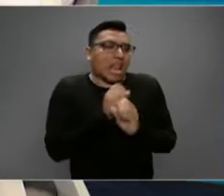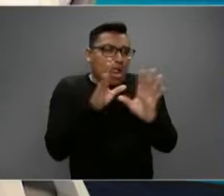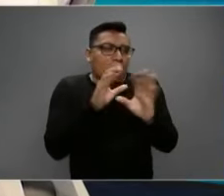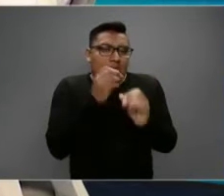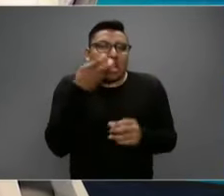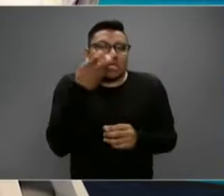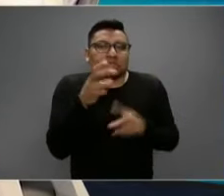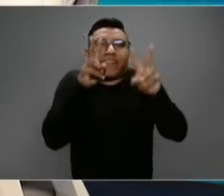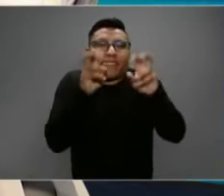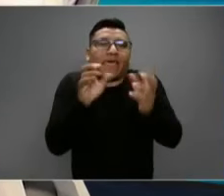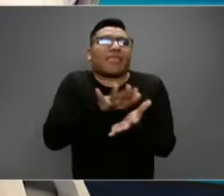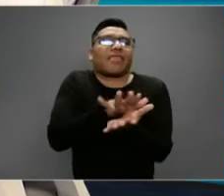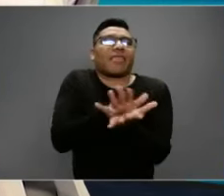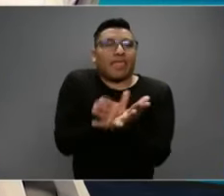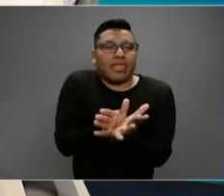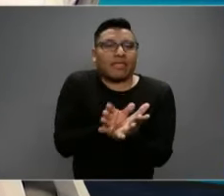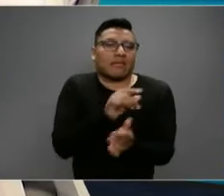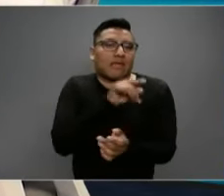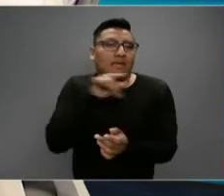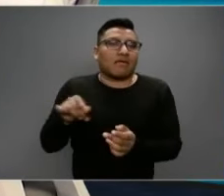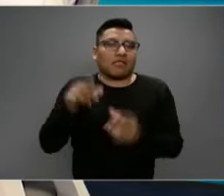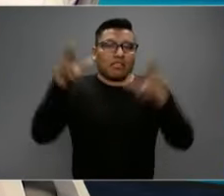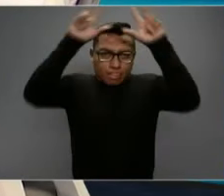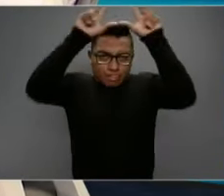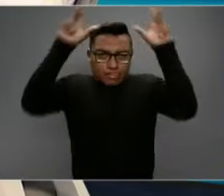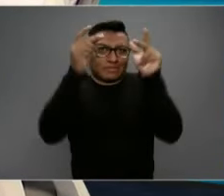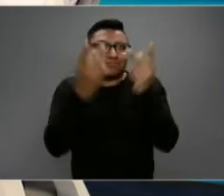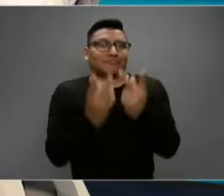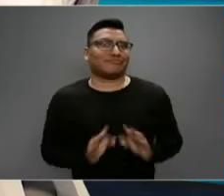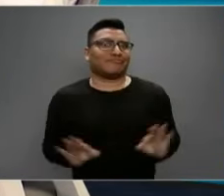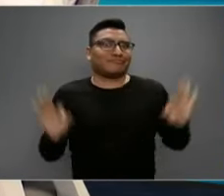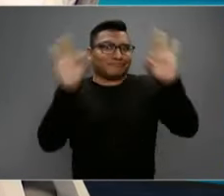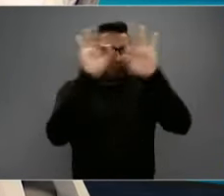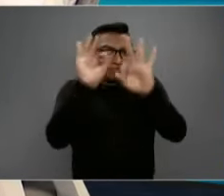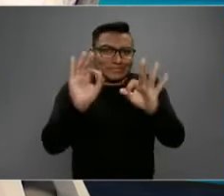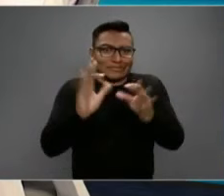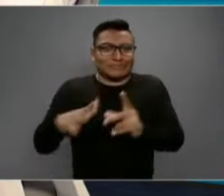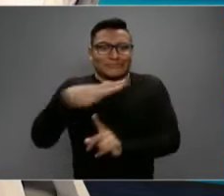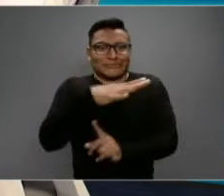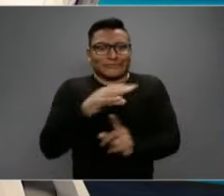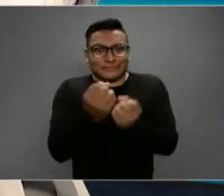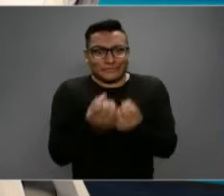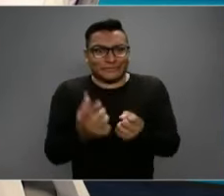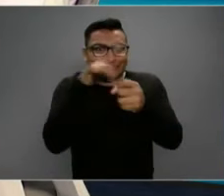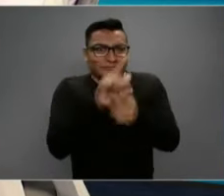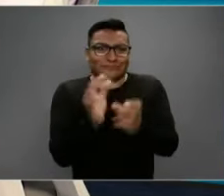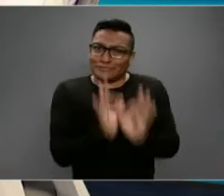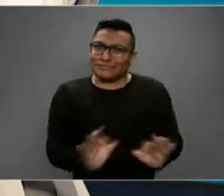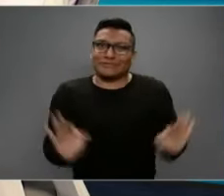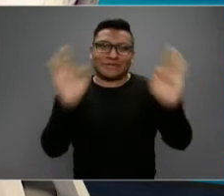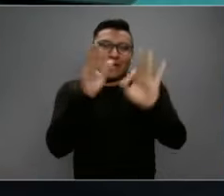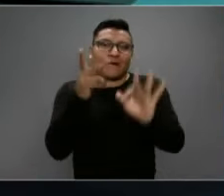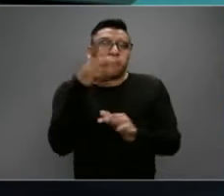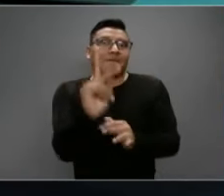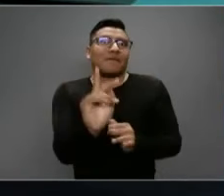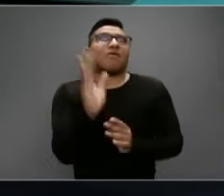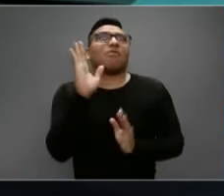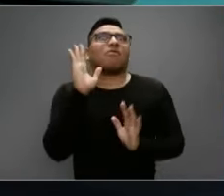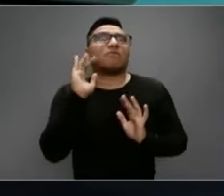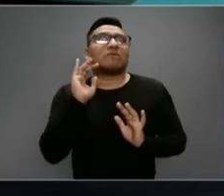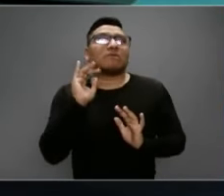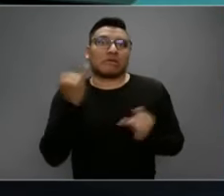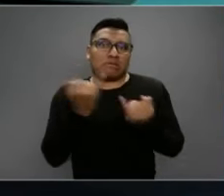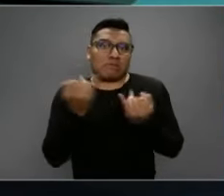discriminación hacia gente que está haciendo un papel fundamental para la sociedad, pero, por otro lado, también hay denuncias que